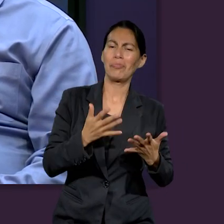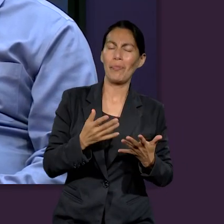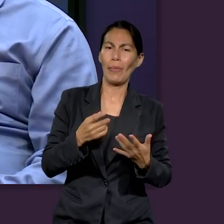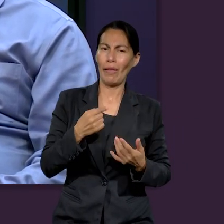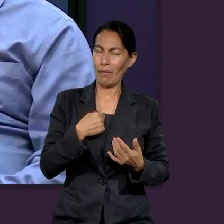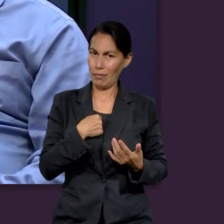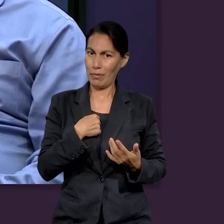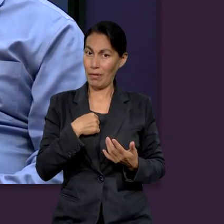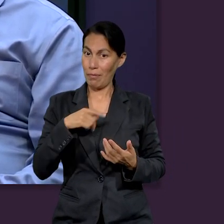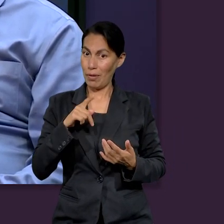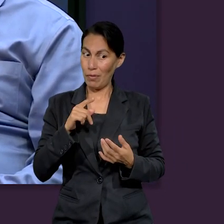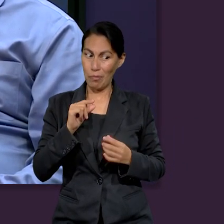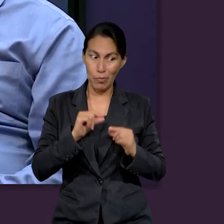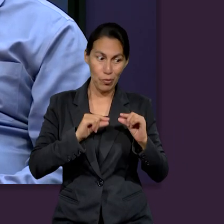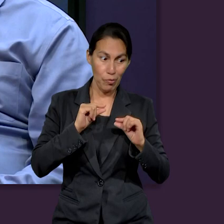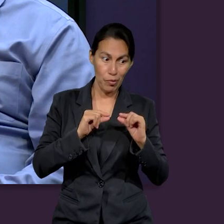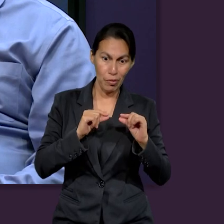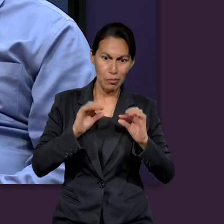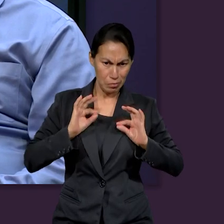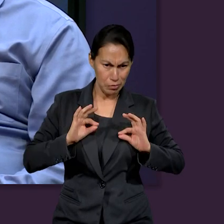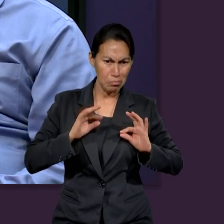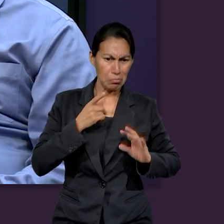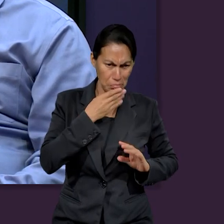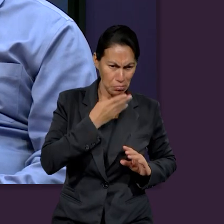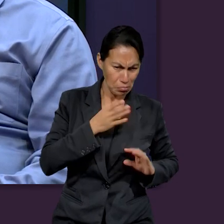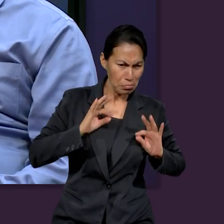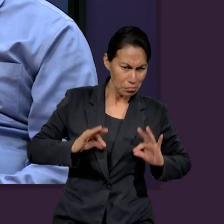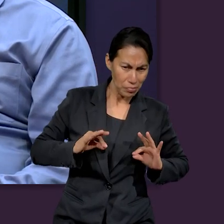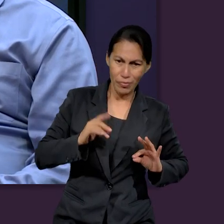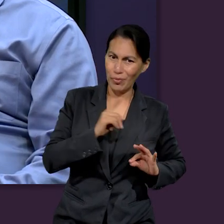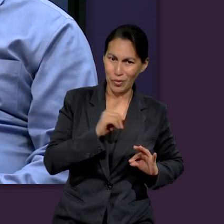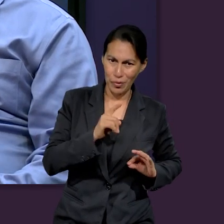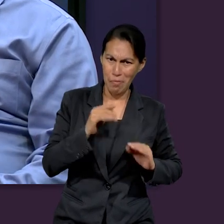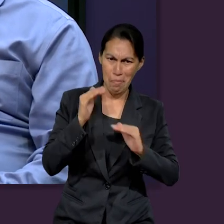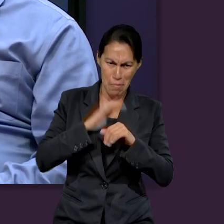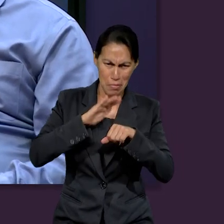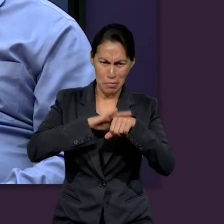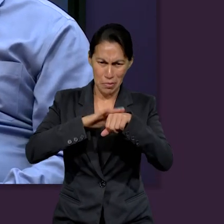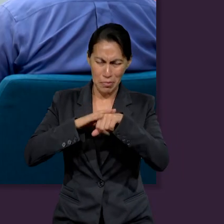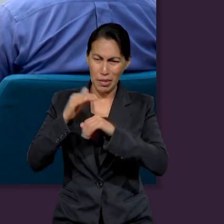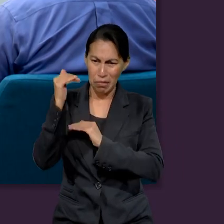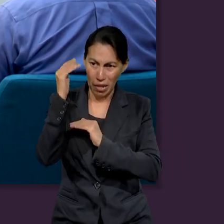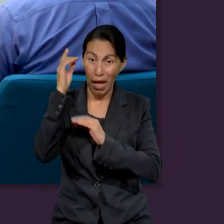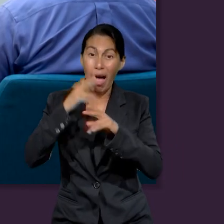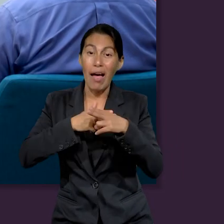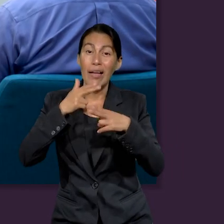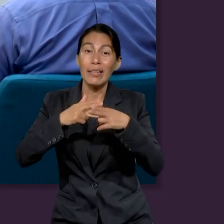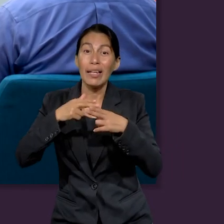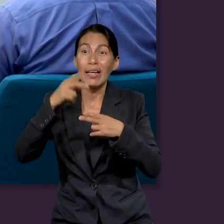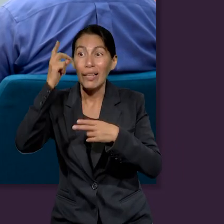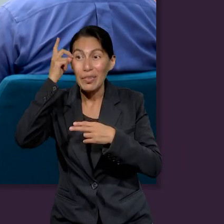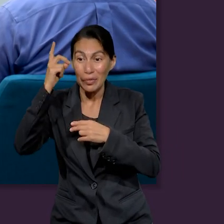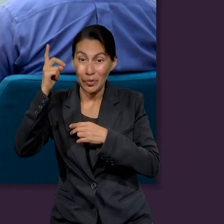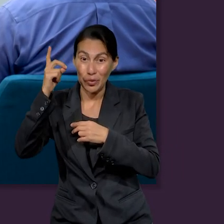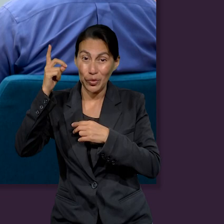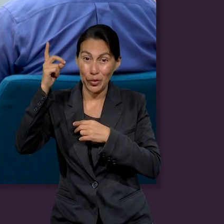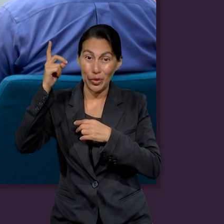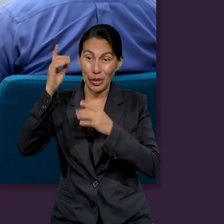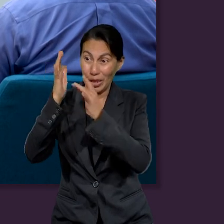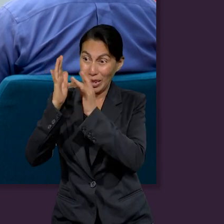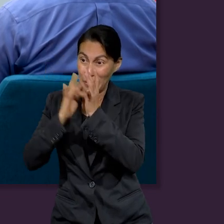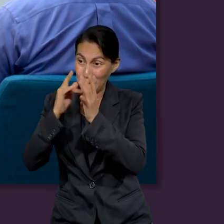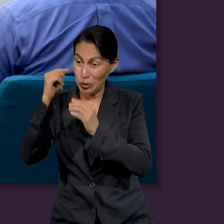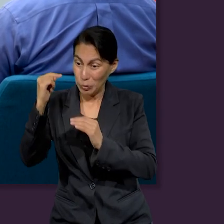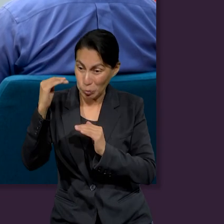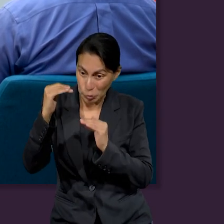ambición también. Y pronto, con su situación, ya no se sintió satisfecho. Y fue aumentando y aumentando hasta que, de plano,